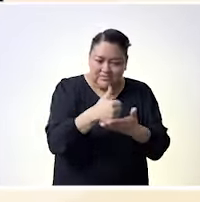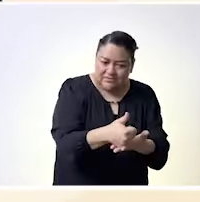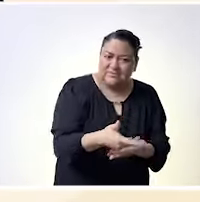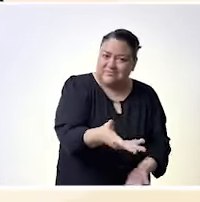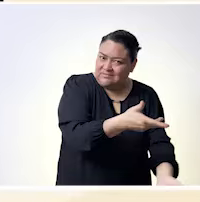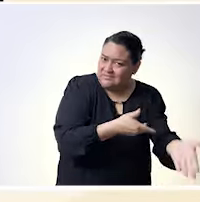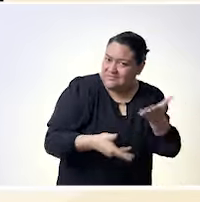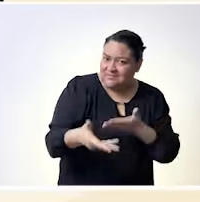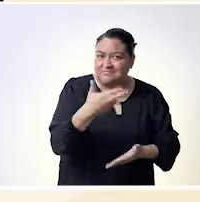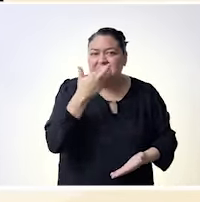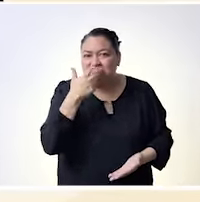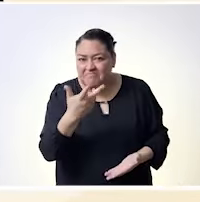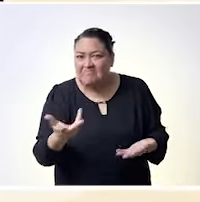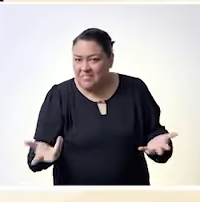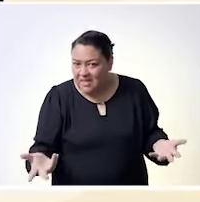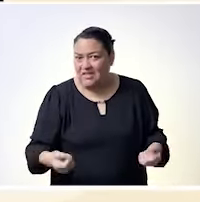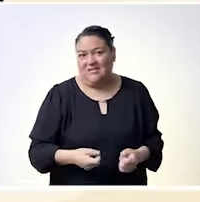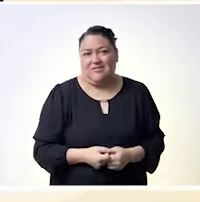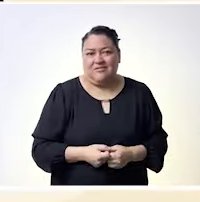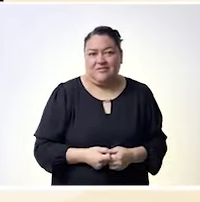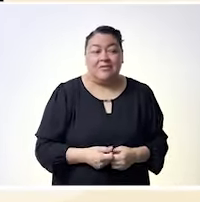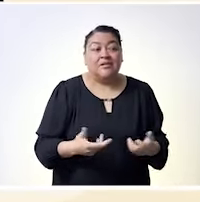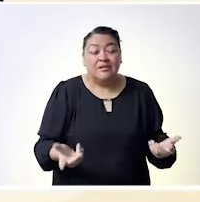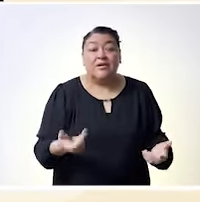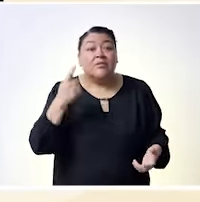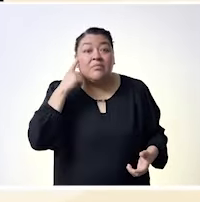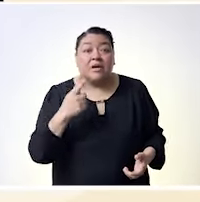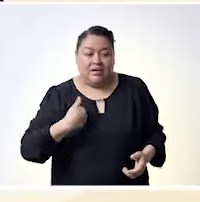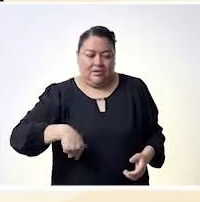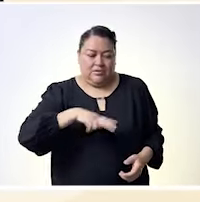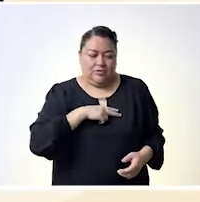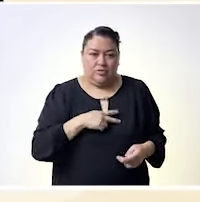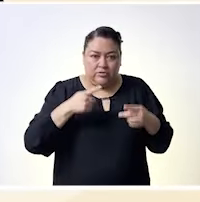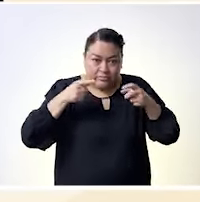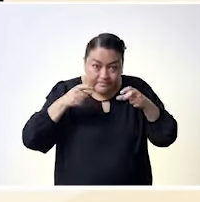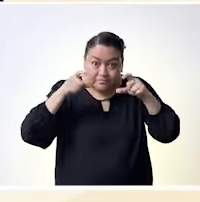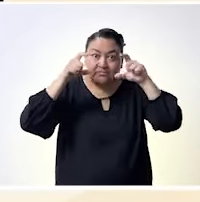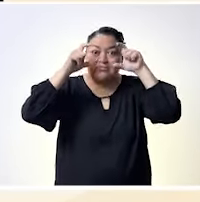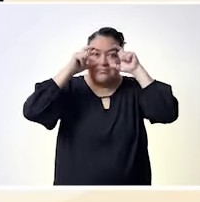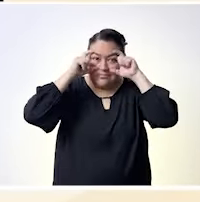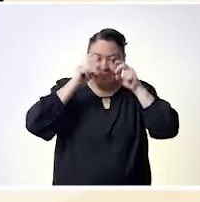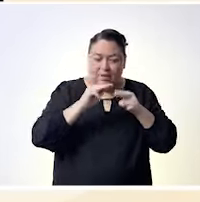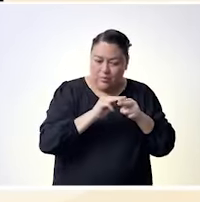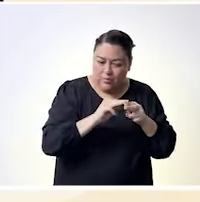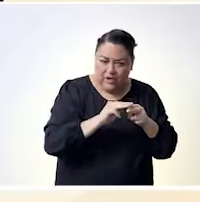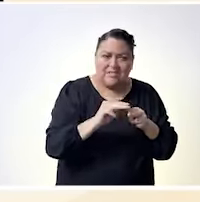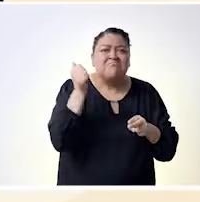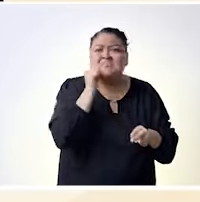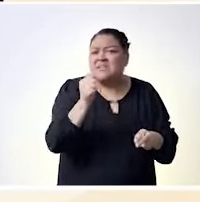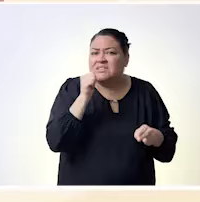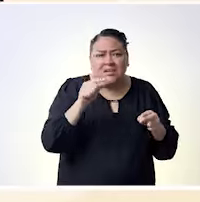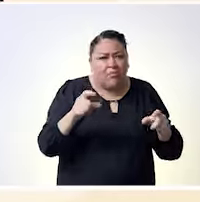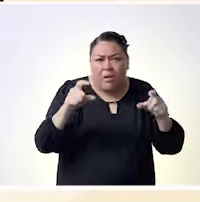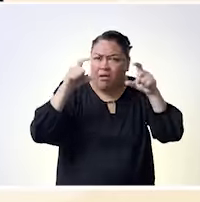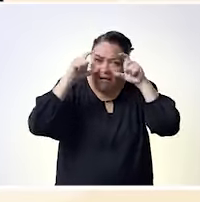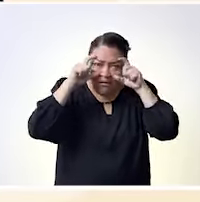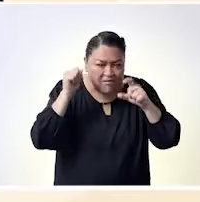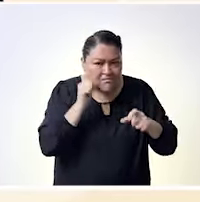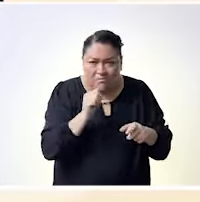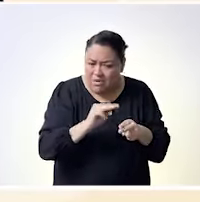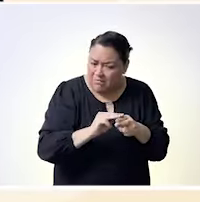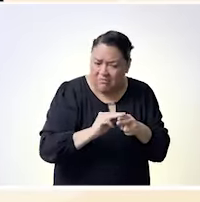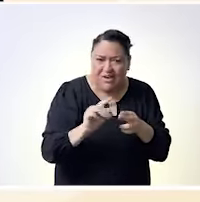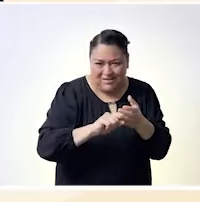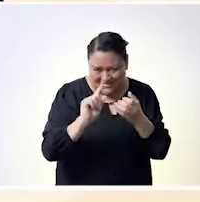laboral su desarrollo profesional que viven en condiciones plenas ¿no? de alguna forma u otra que pueda alcanzar ser